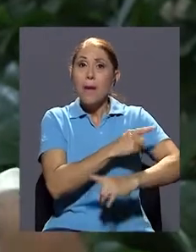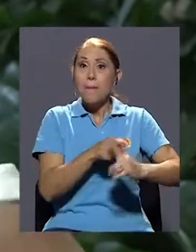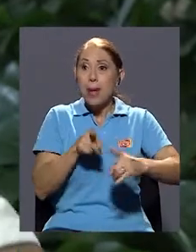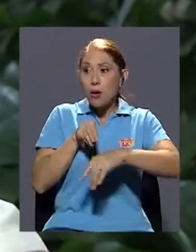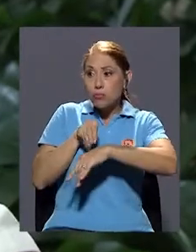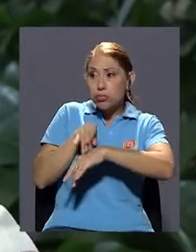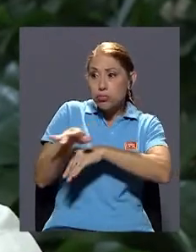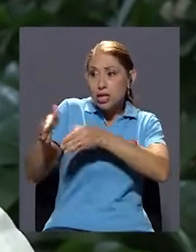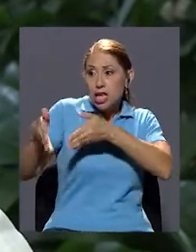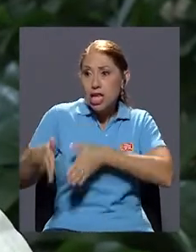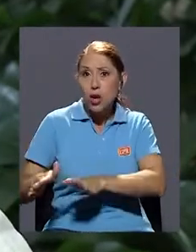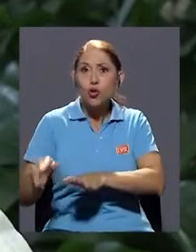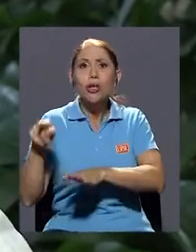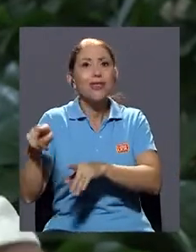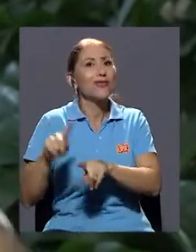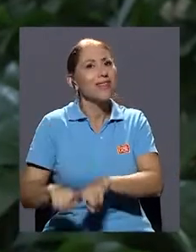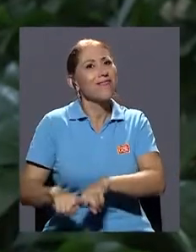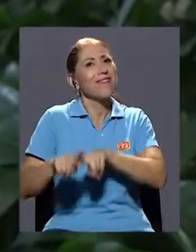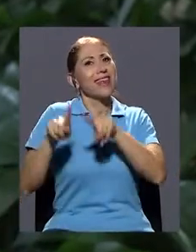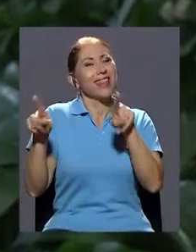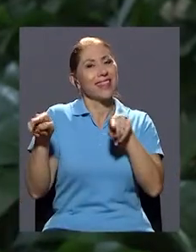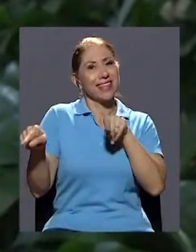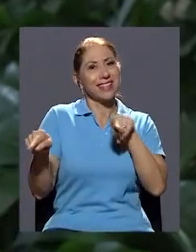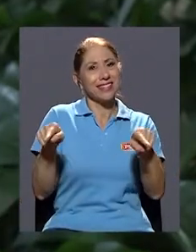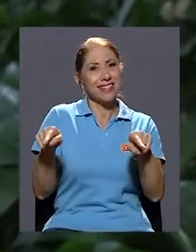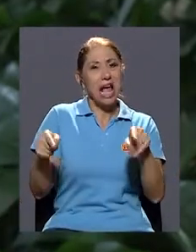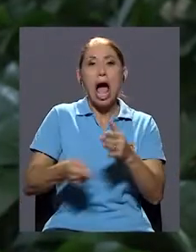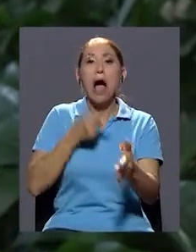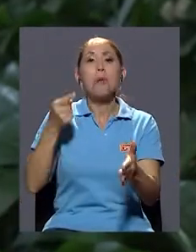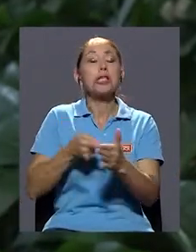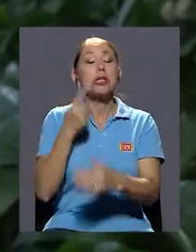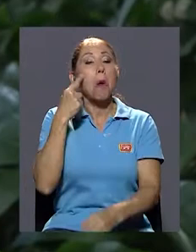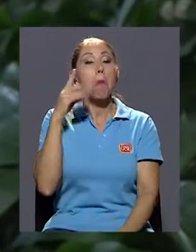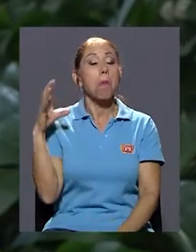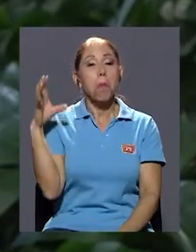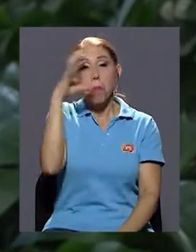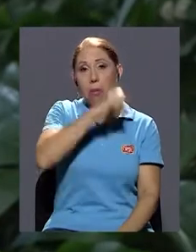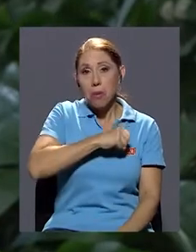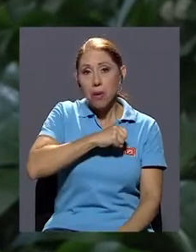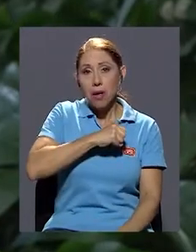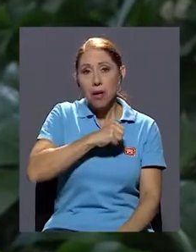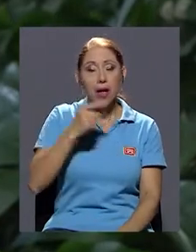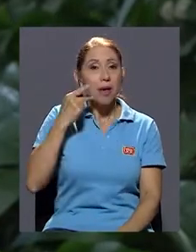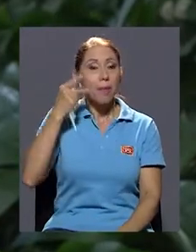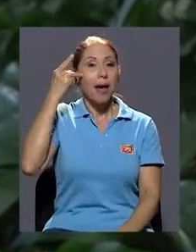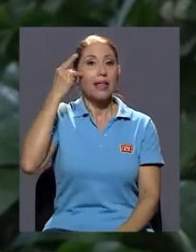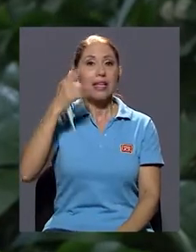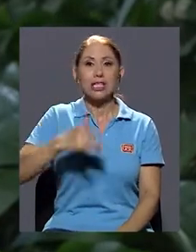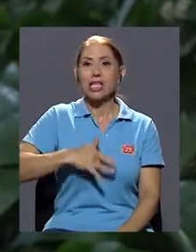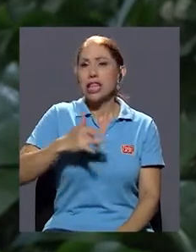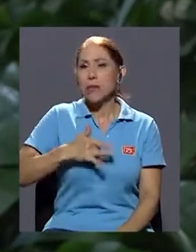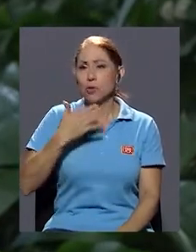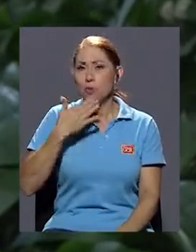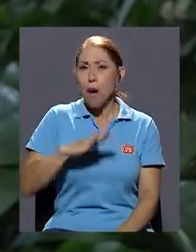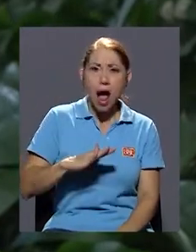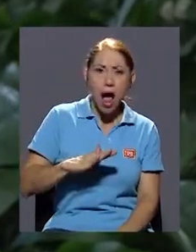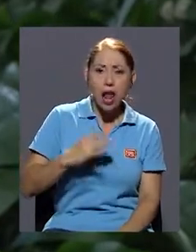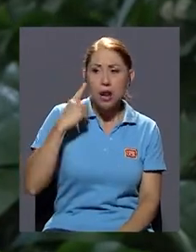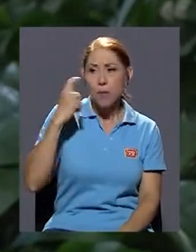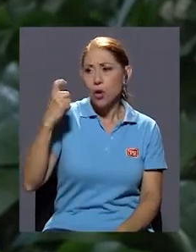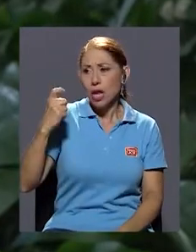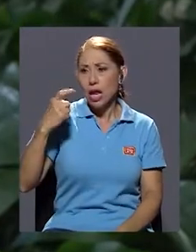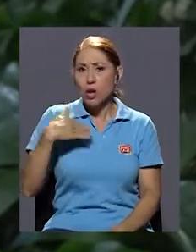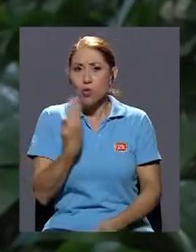condiciones muy diferentes a las de sus padres. Muchas veces eso se pierde de vista. Entonces los padres nos sentimos mal o